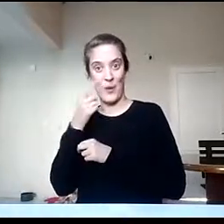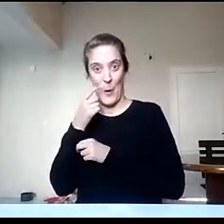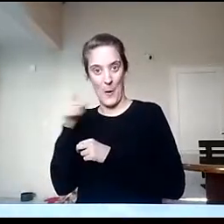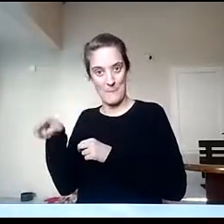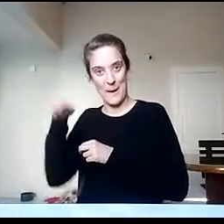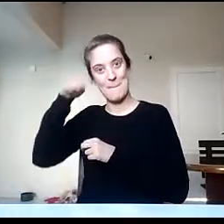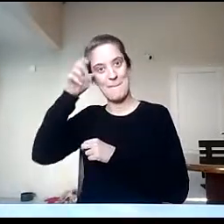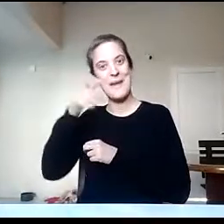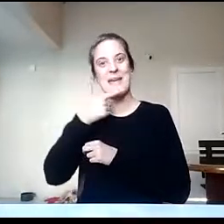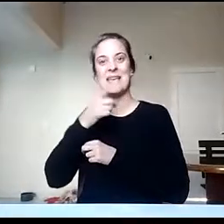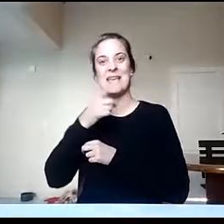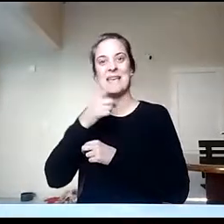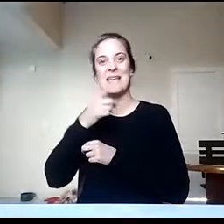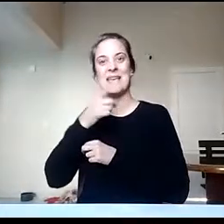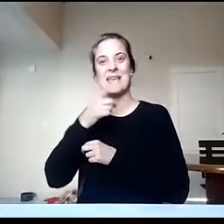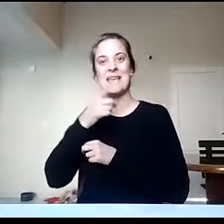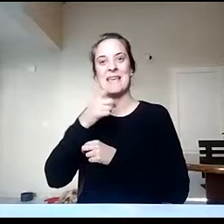presentación.